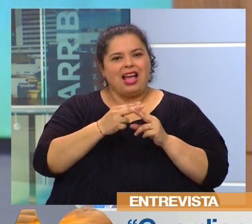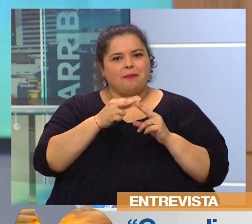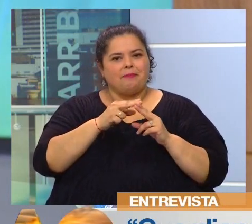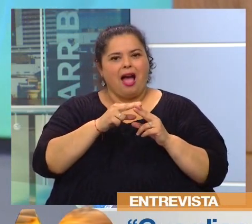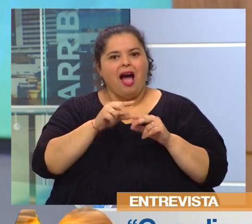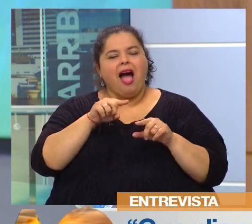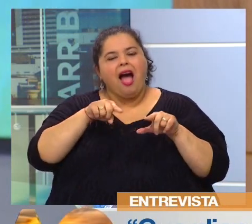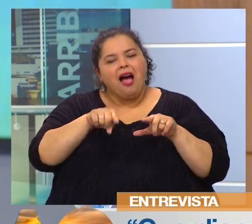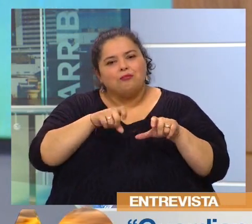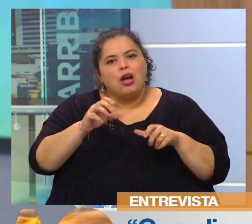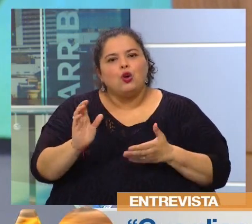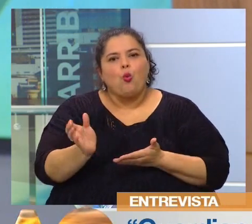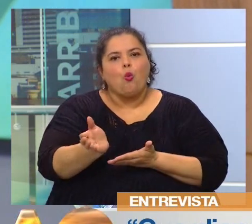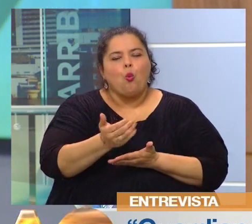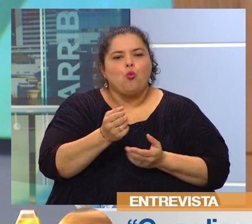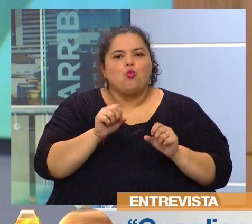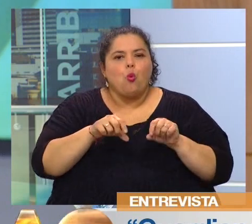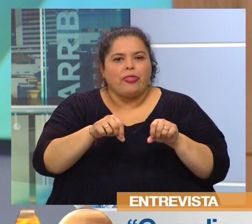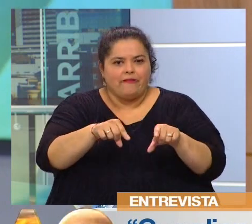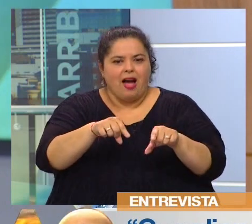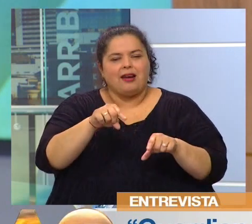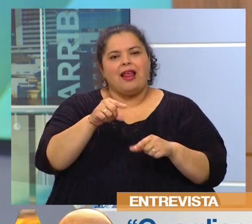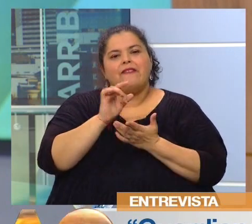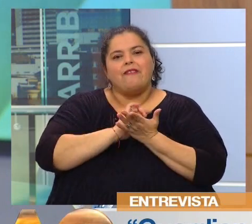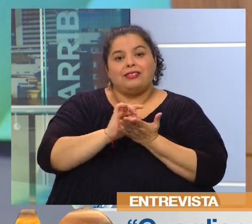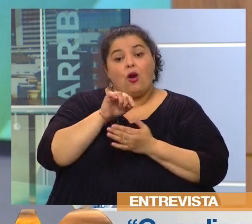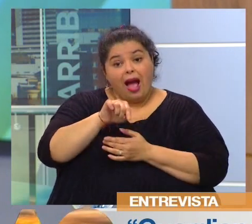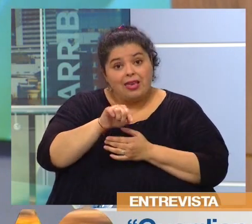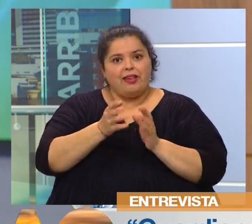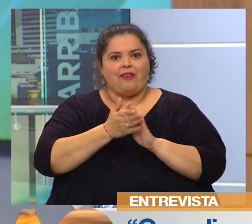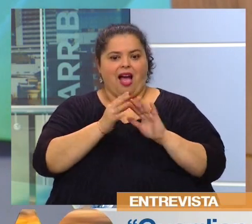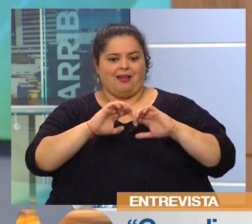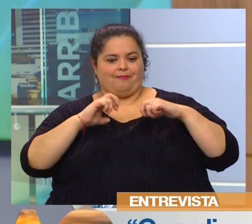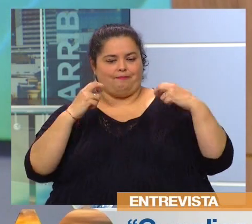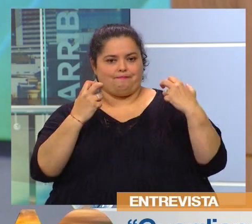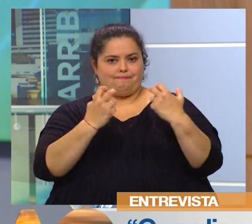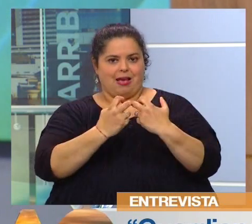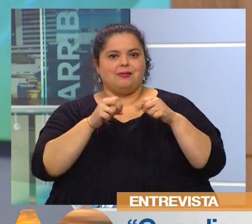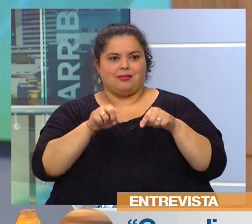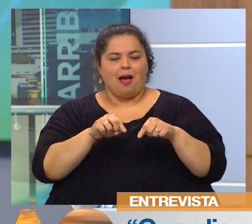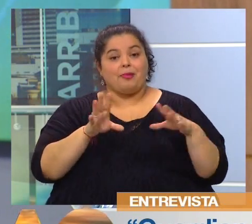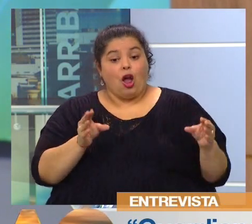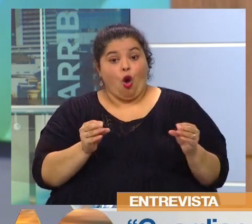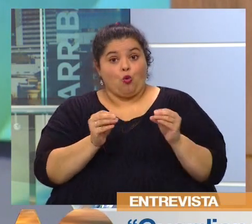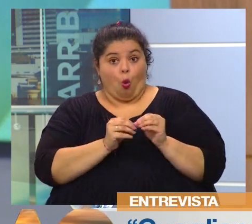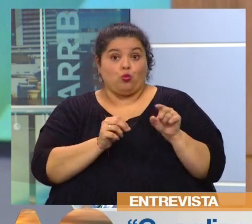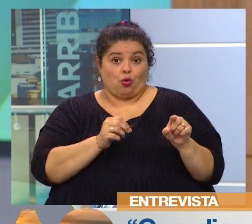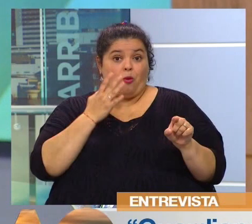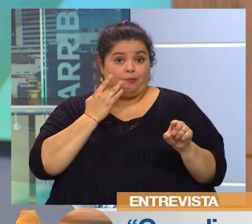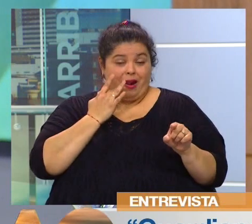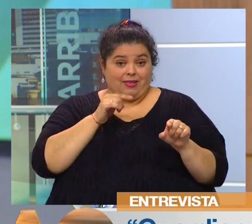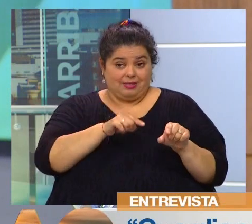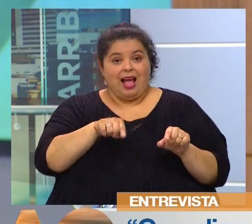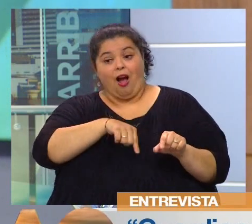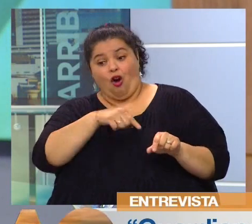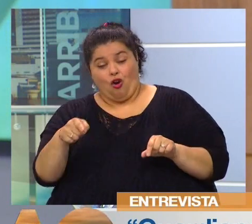la muestra. Vamos a hacer como una presentación, una mesa redonda junto a Andrea Estala, una de las guardianas, y que